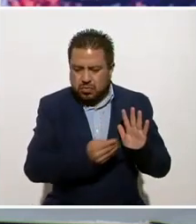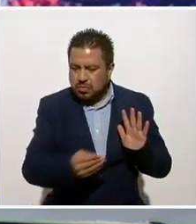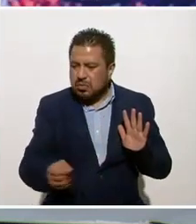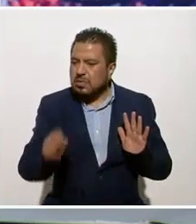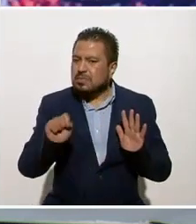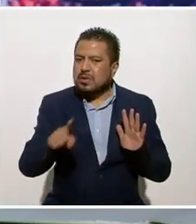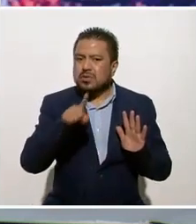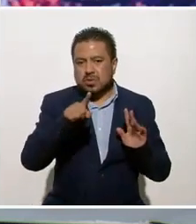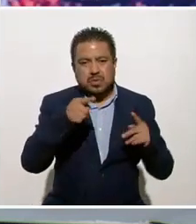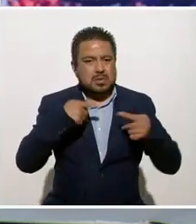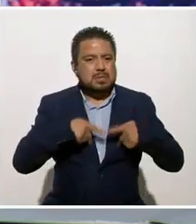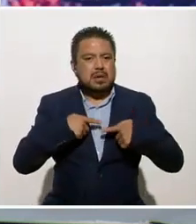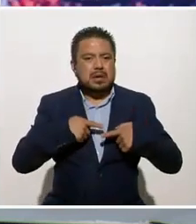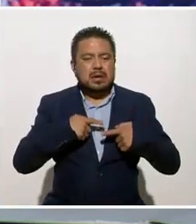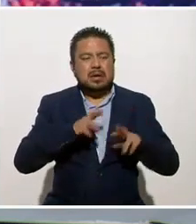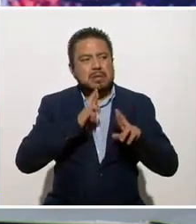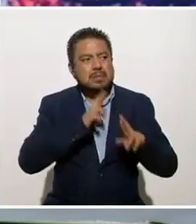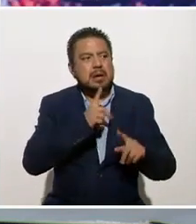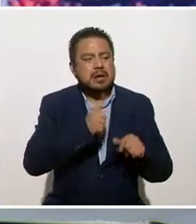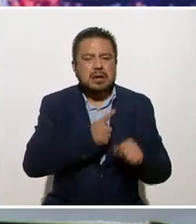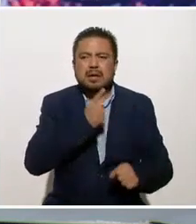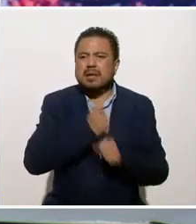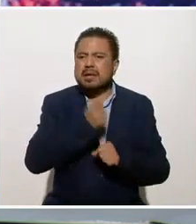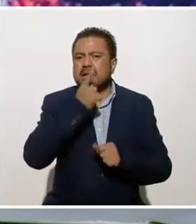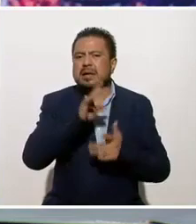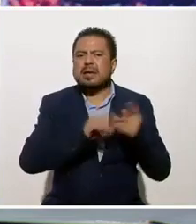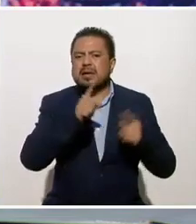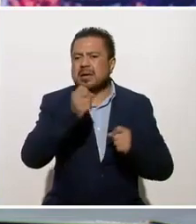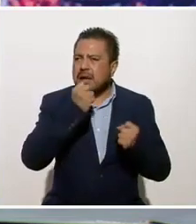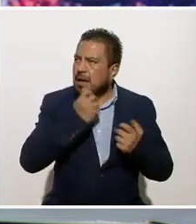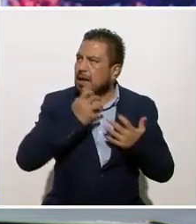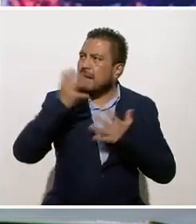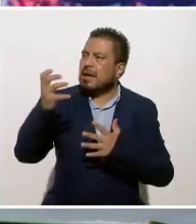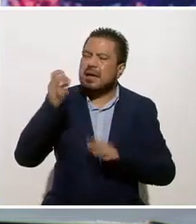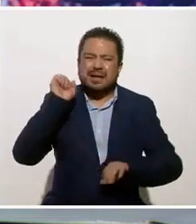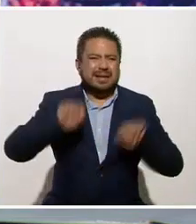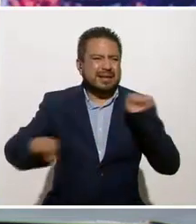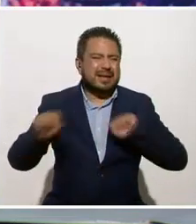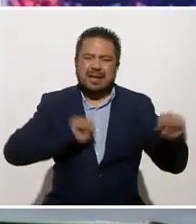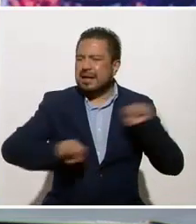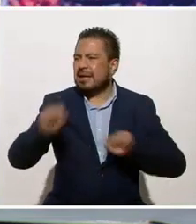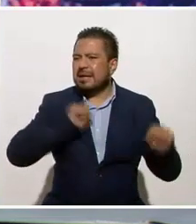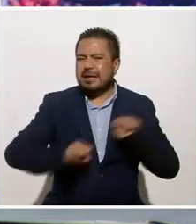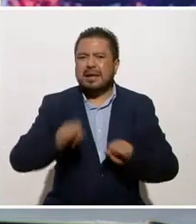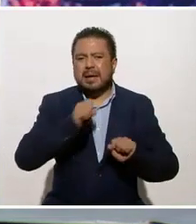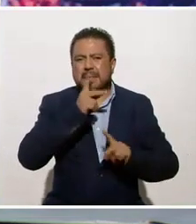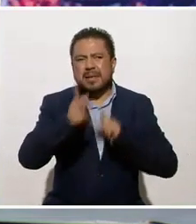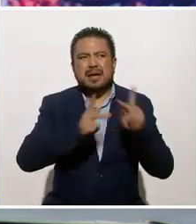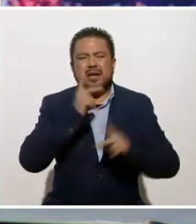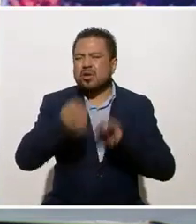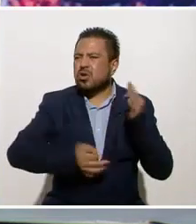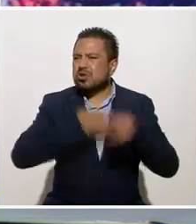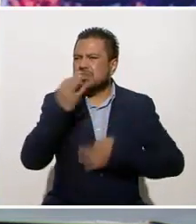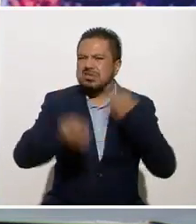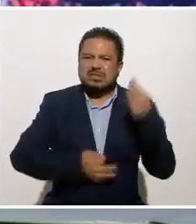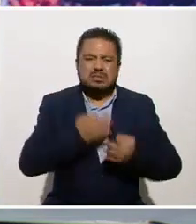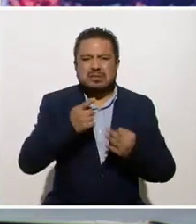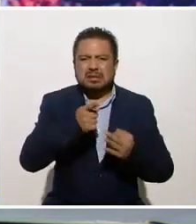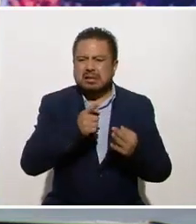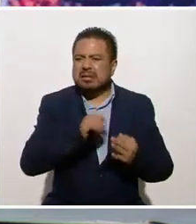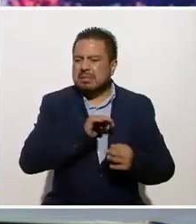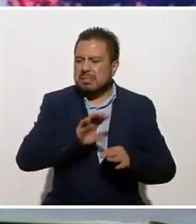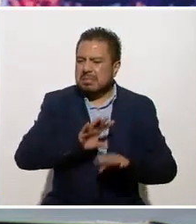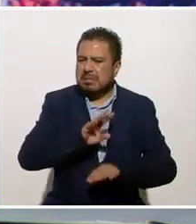Si tú eres una persona reactiva y a lo primero que te dicen gritas y pataleas y dices palabras altisonantes, pues ¿qué le estás